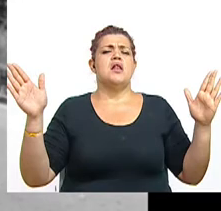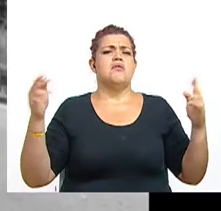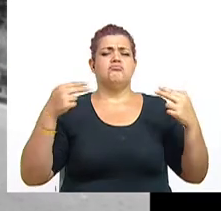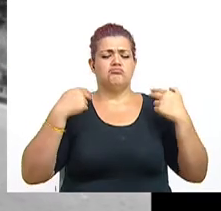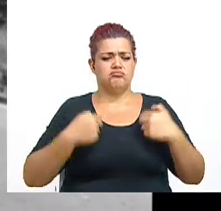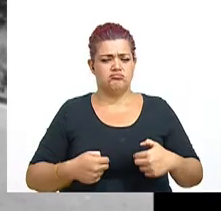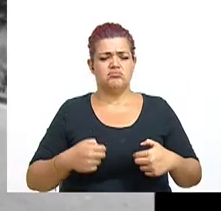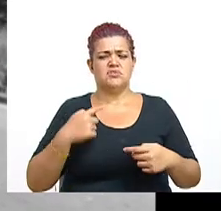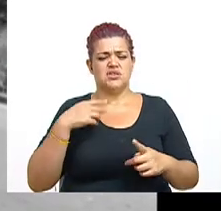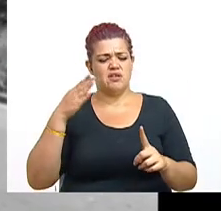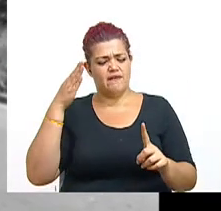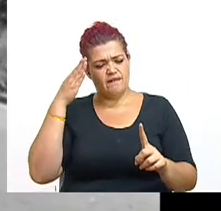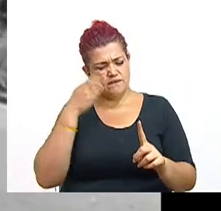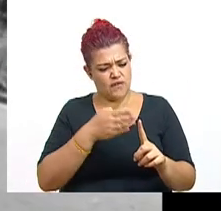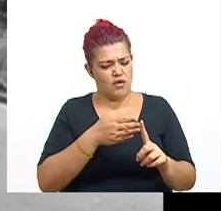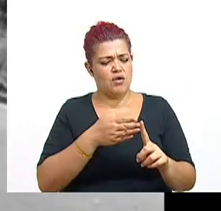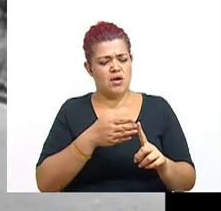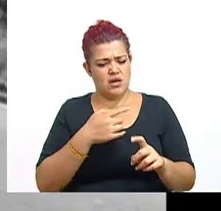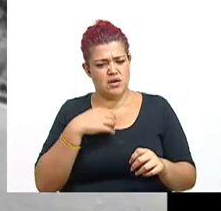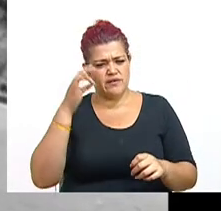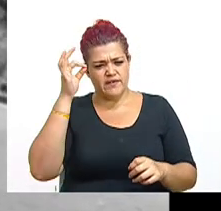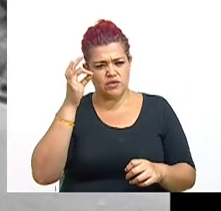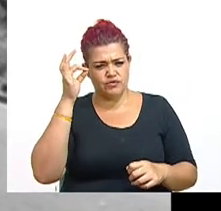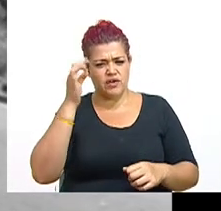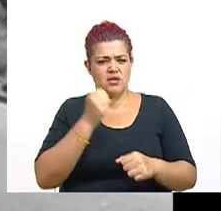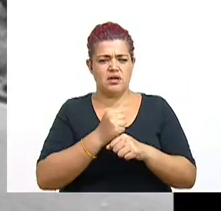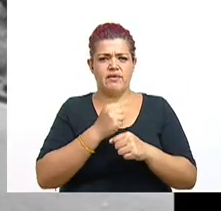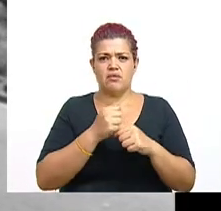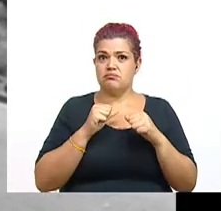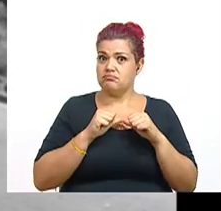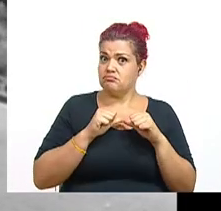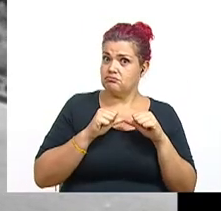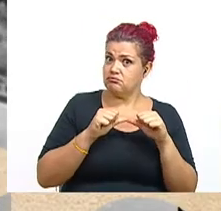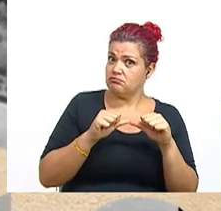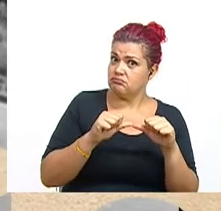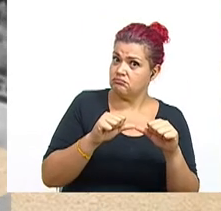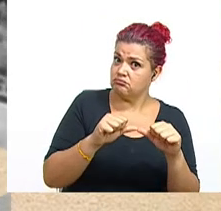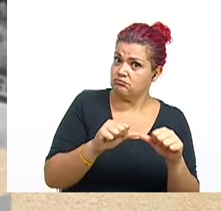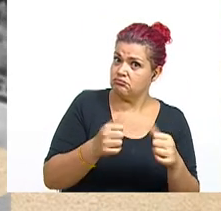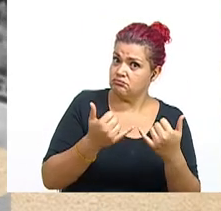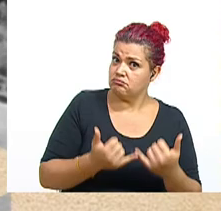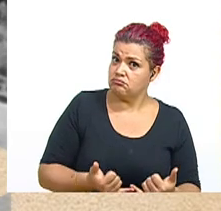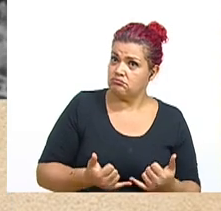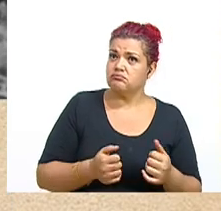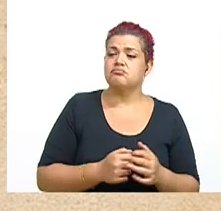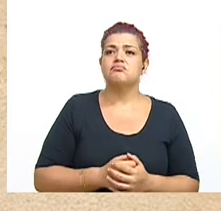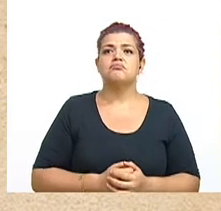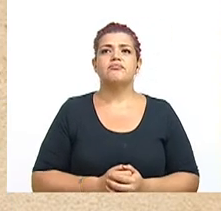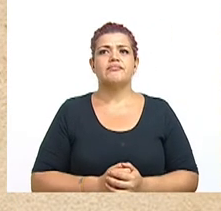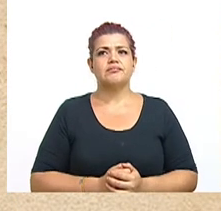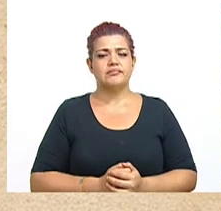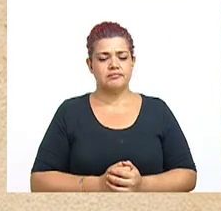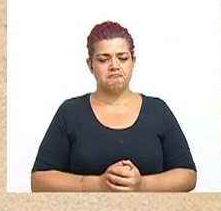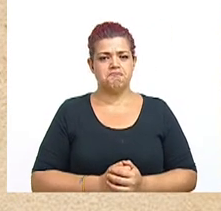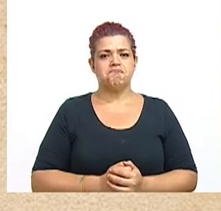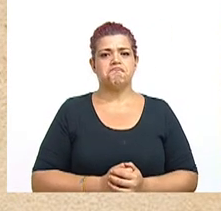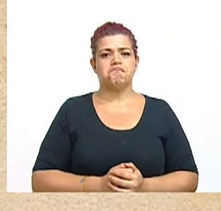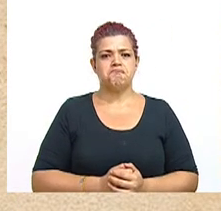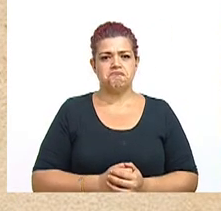y esa filosofía de trabajo la sigue manteniendo hasta nuestros días, algo que nos parece